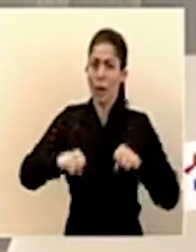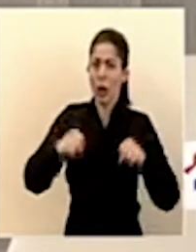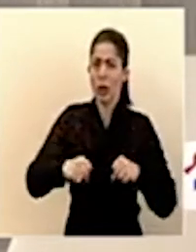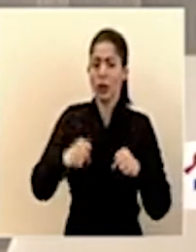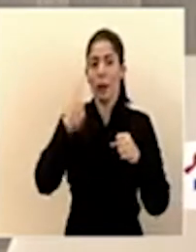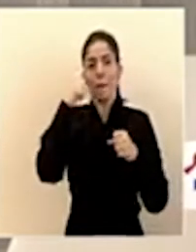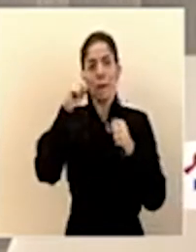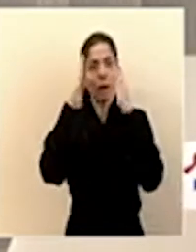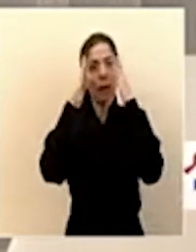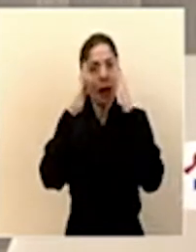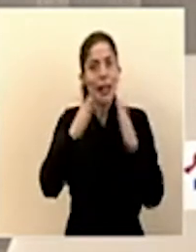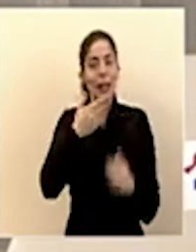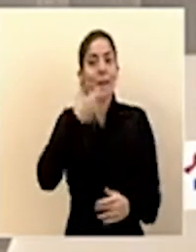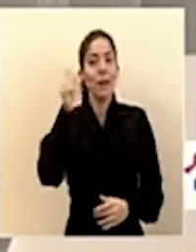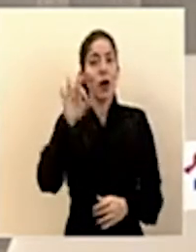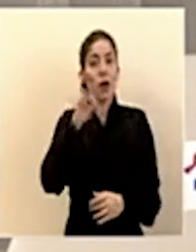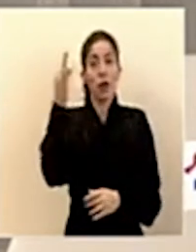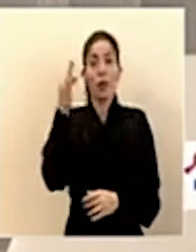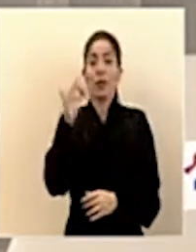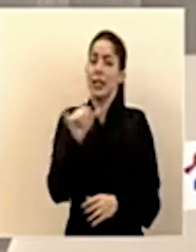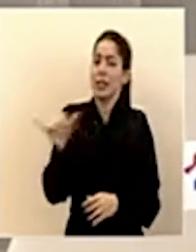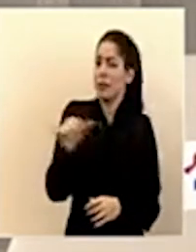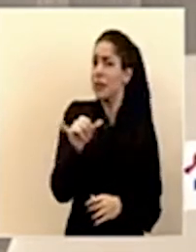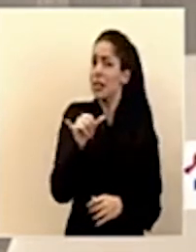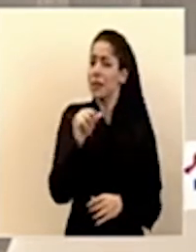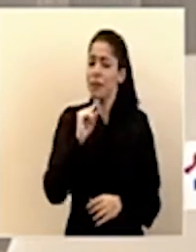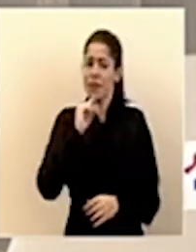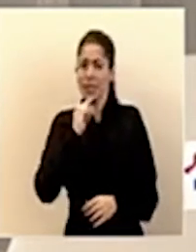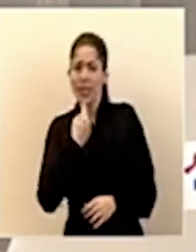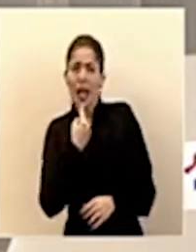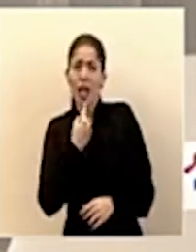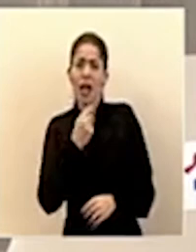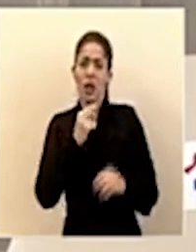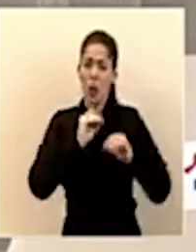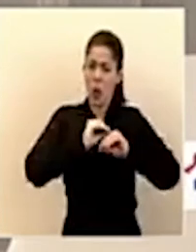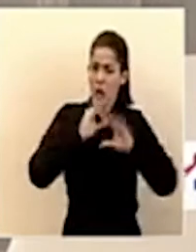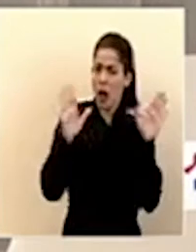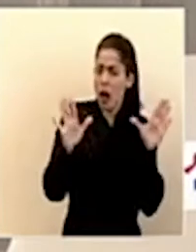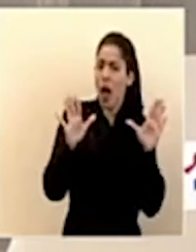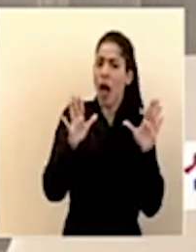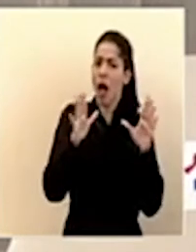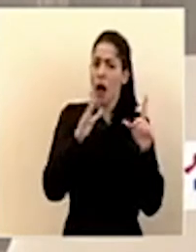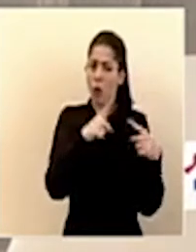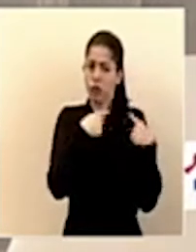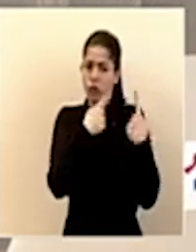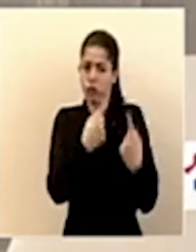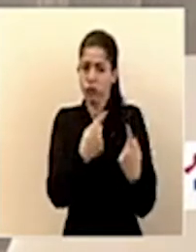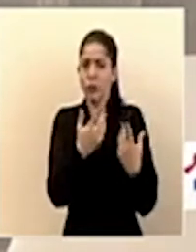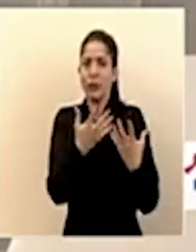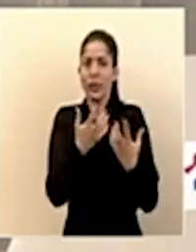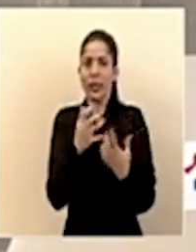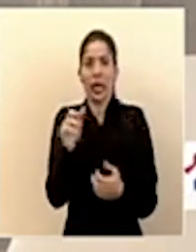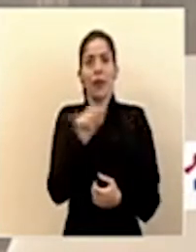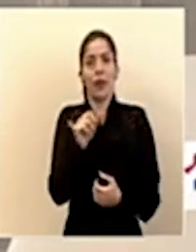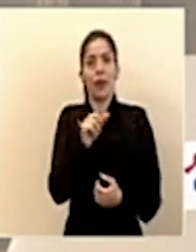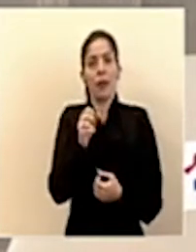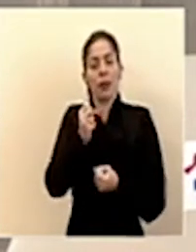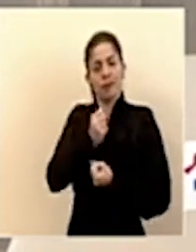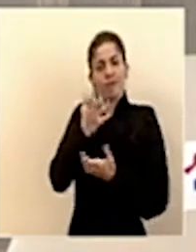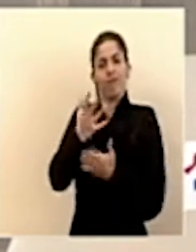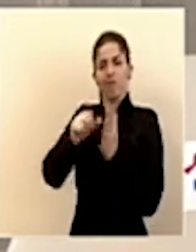la mejor manera. Pero con la misma seriedad y con la misma claridad es que queremos expresar y